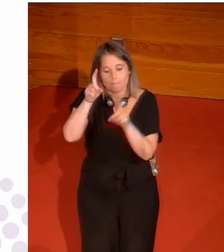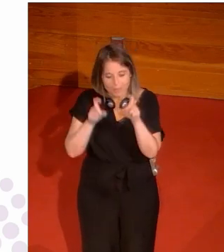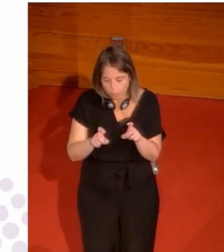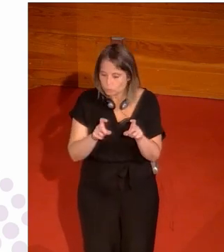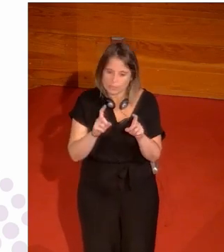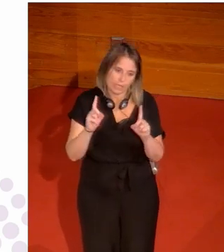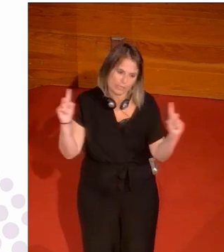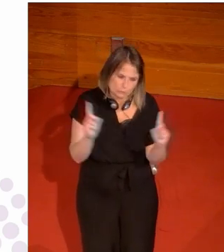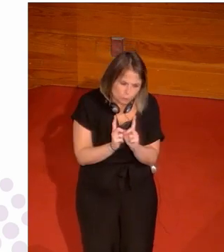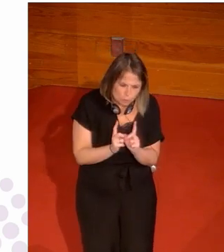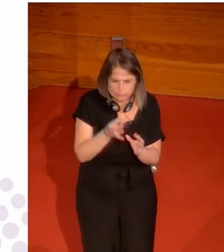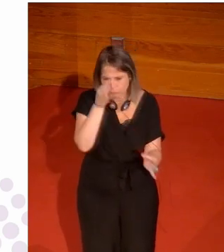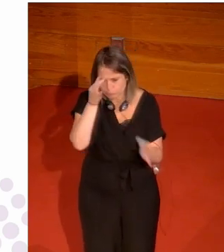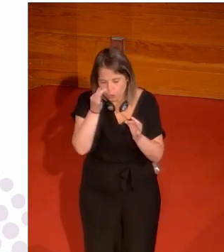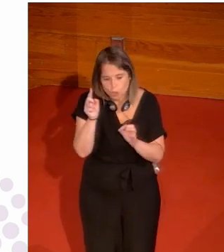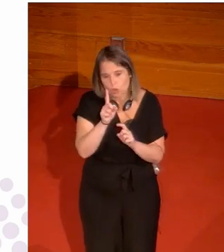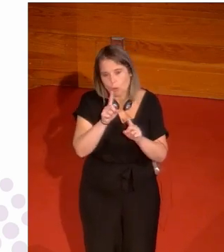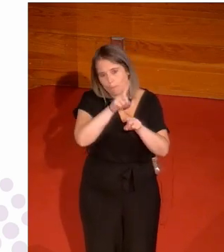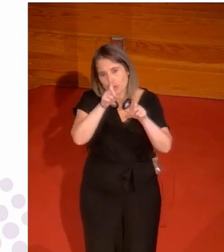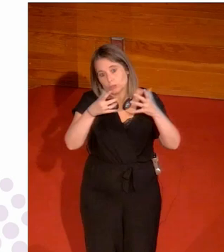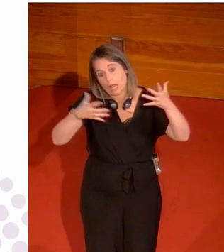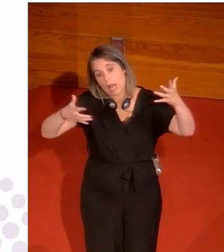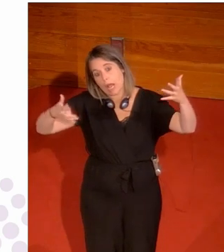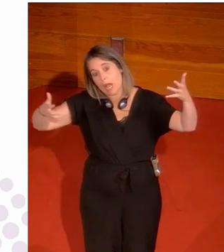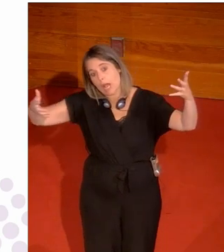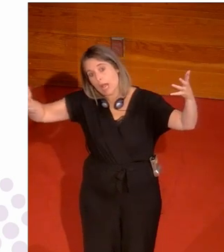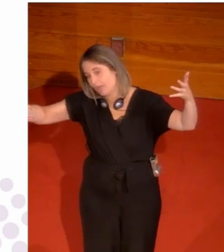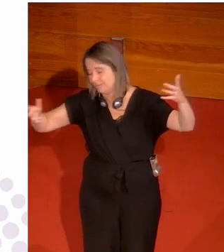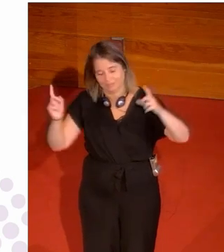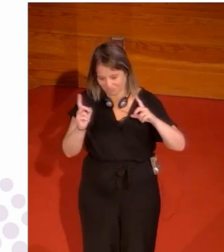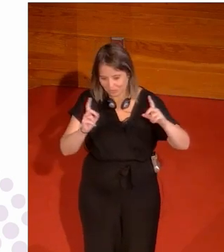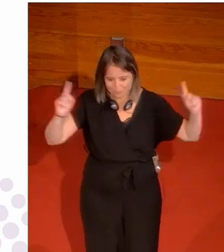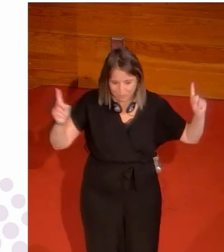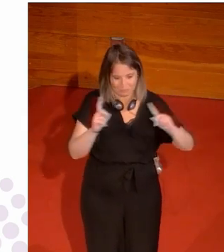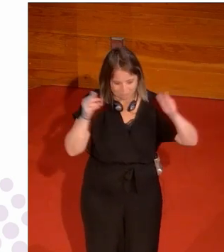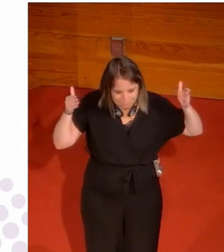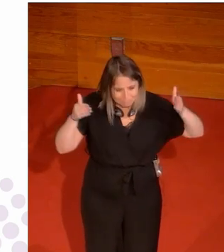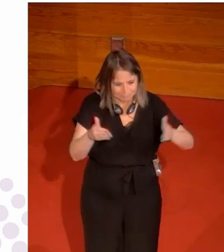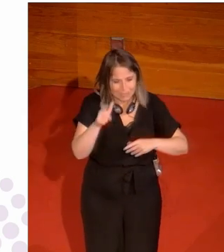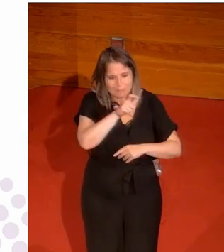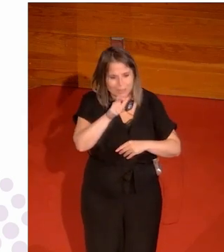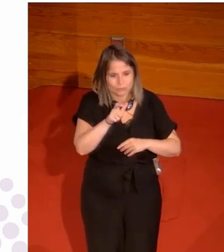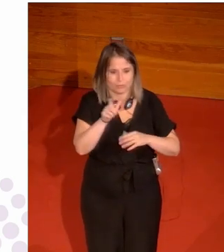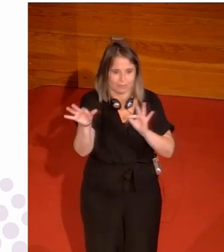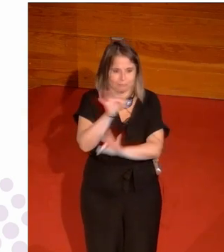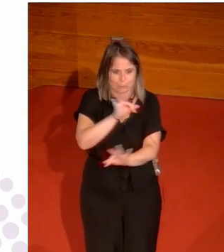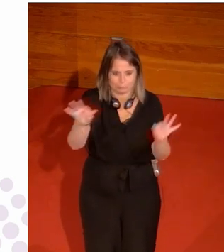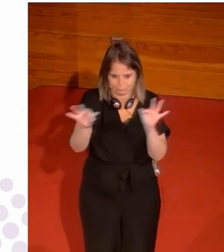concreta posible, y no una pregunta que tiene tres preguntas, si es posible para que todo el mundo pueda